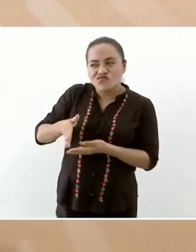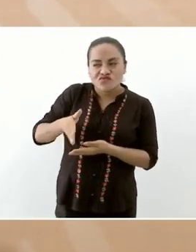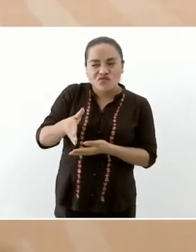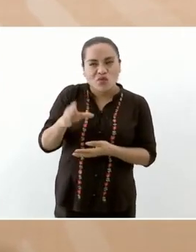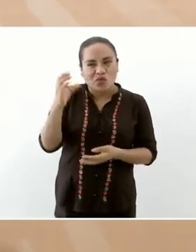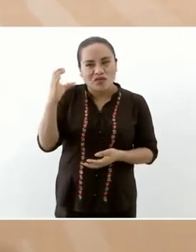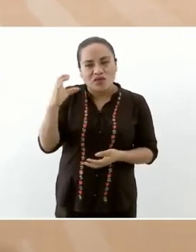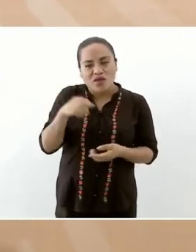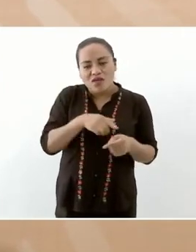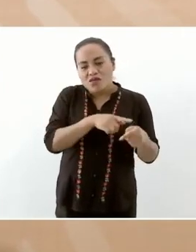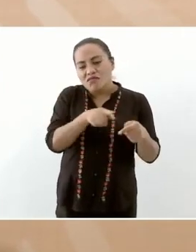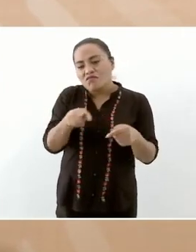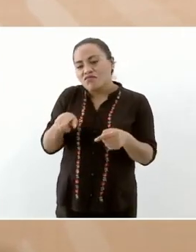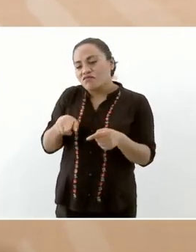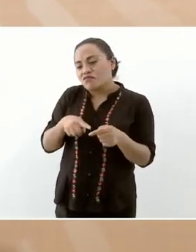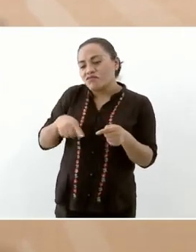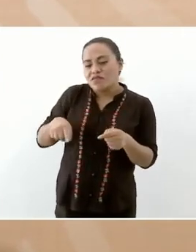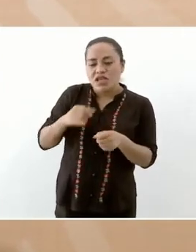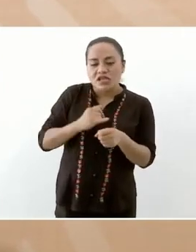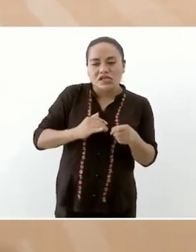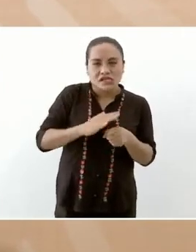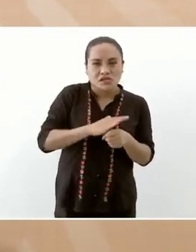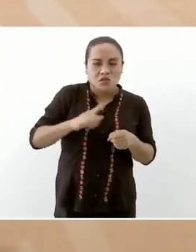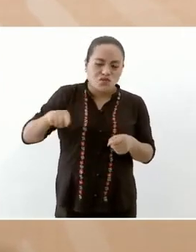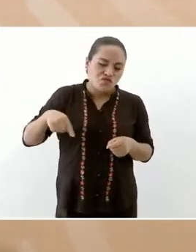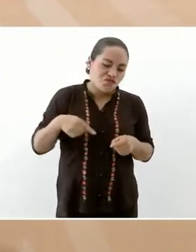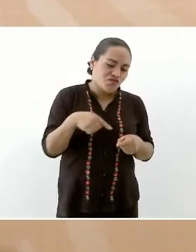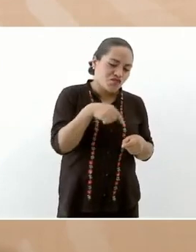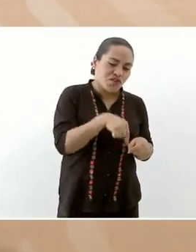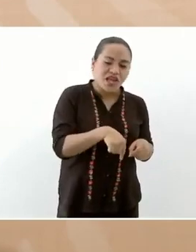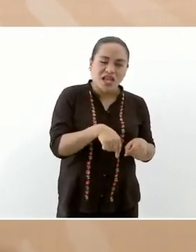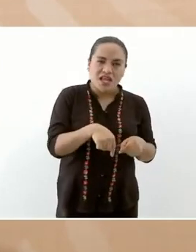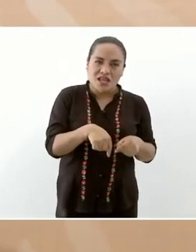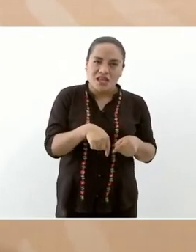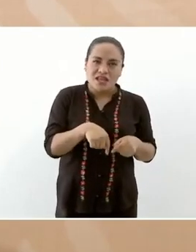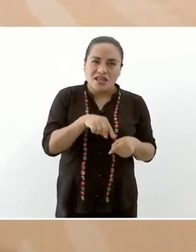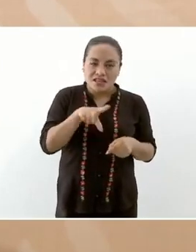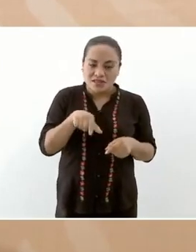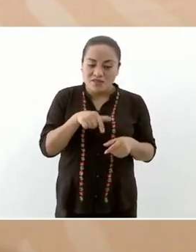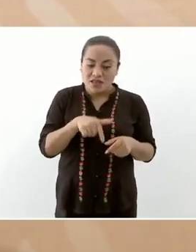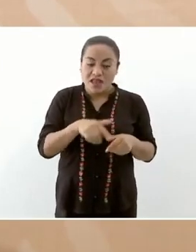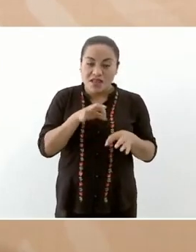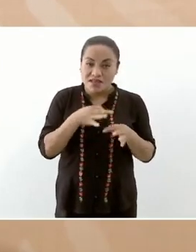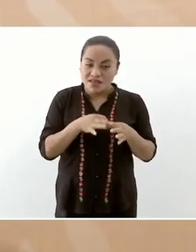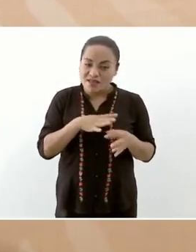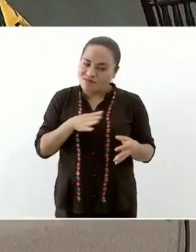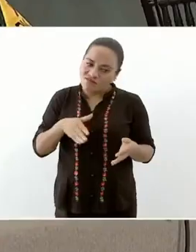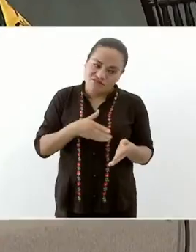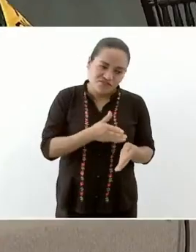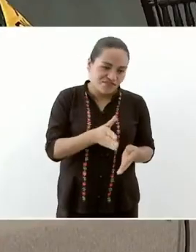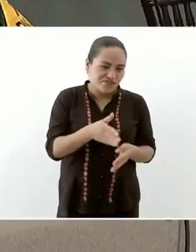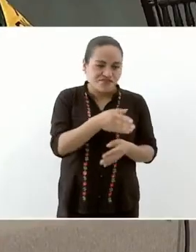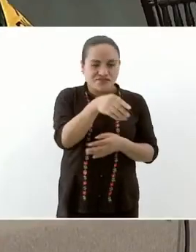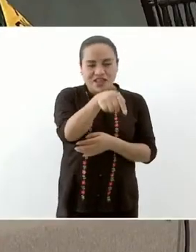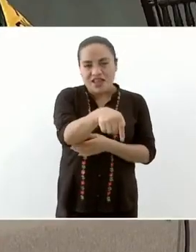vengo para acá y luego nos vamos a ir a Oaxaca pero por a ver si ya